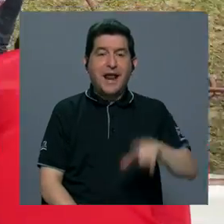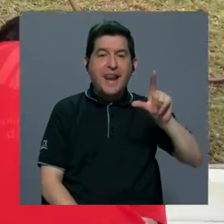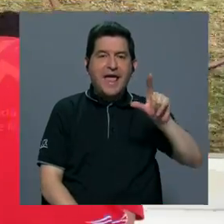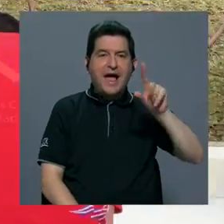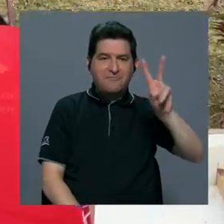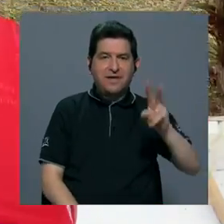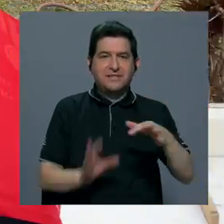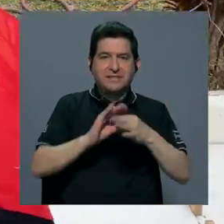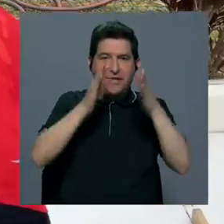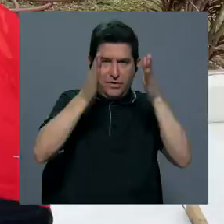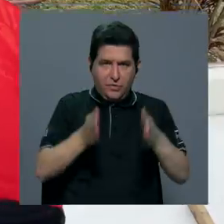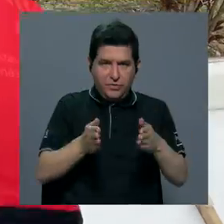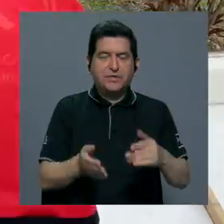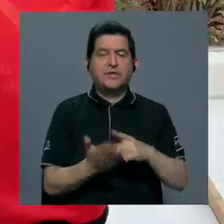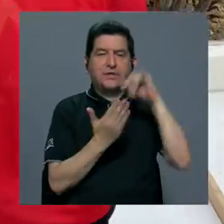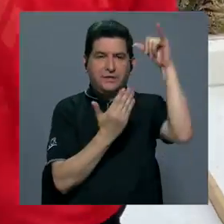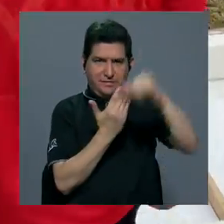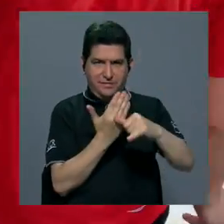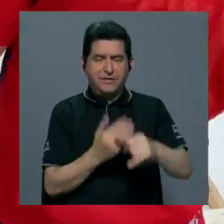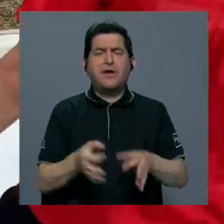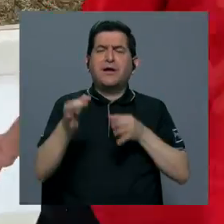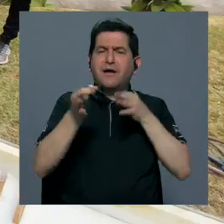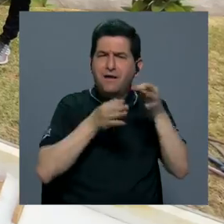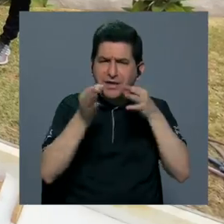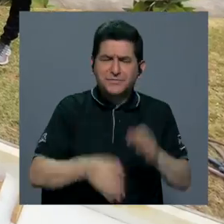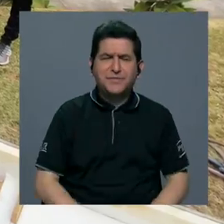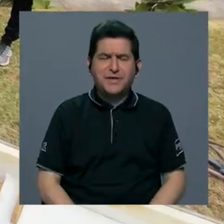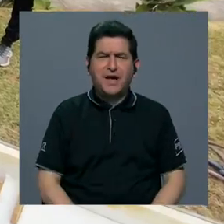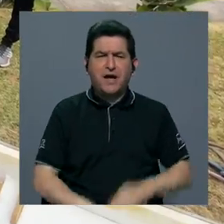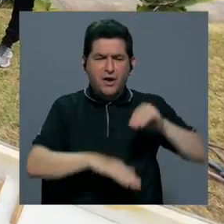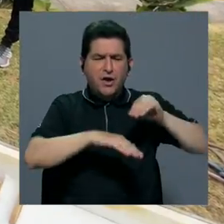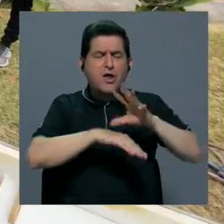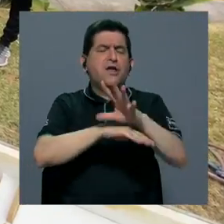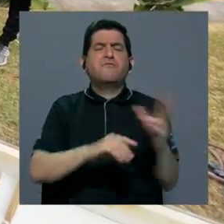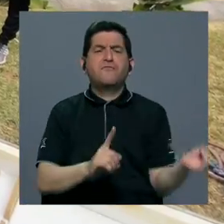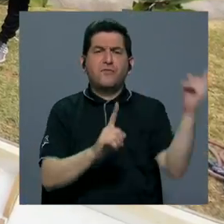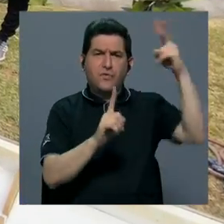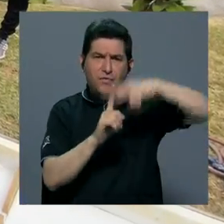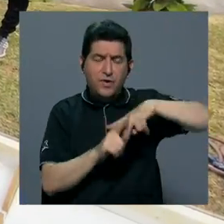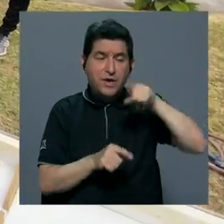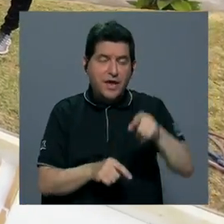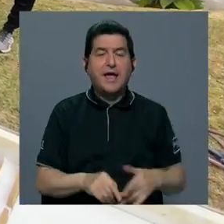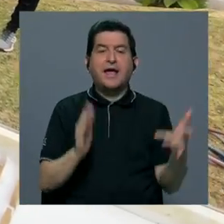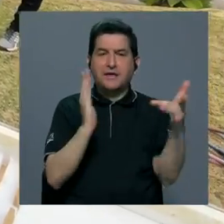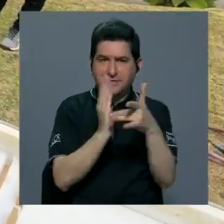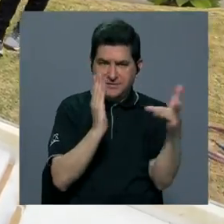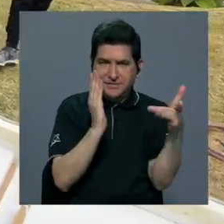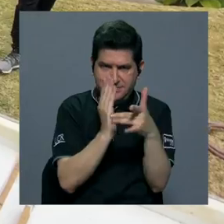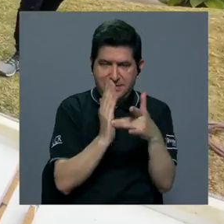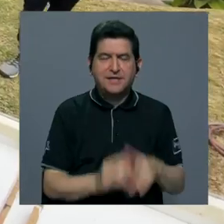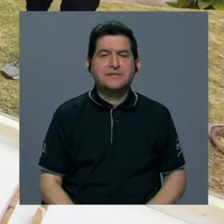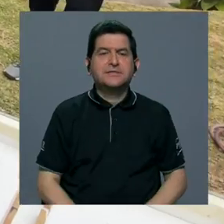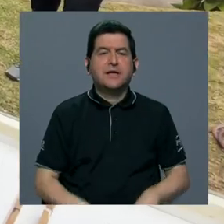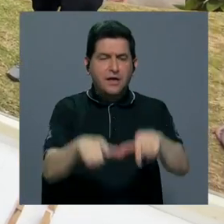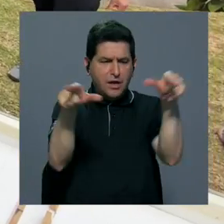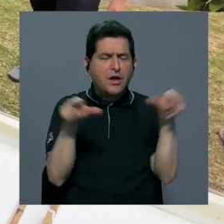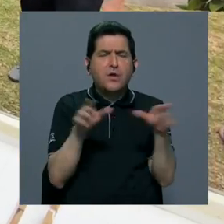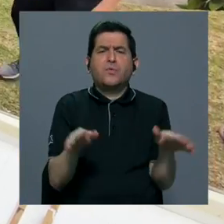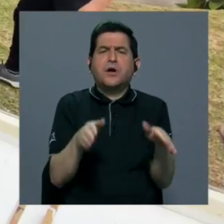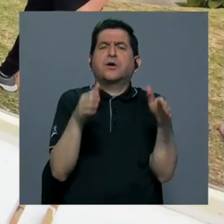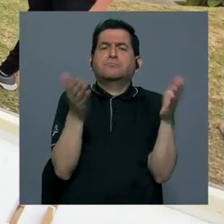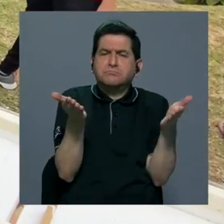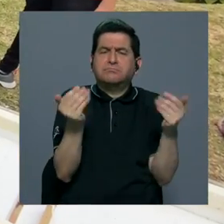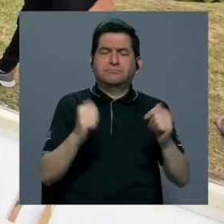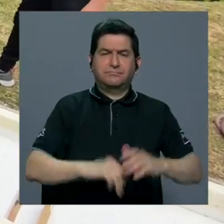Lea Bexler, coordinadora del proyecto, explicó cómo puede influir la aplicación de estas tecnologías en estas